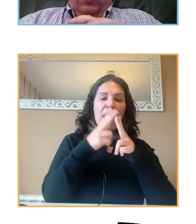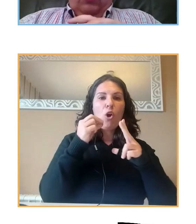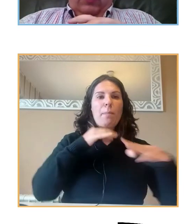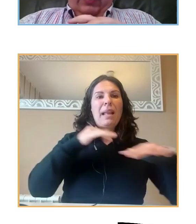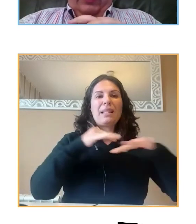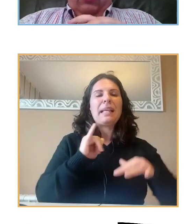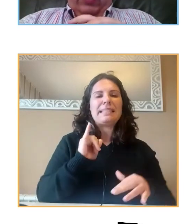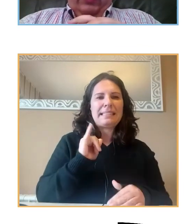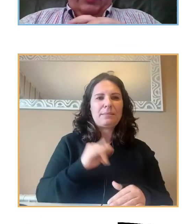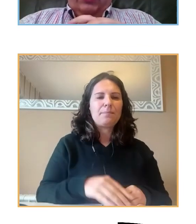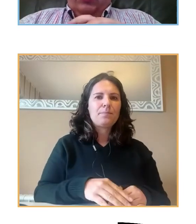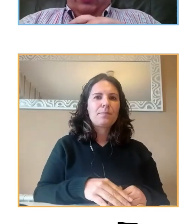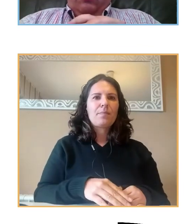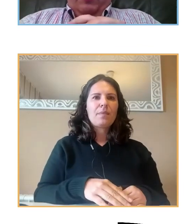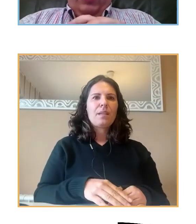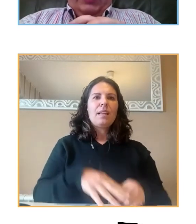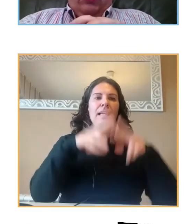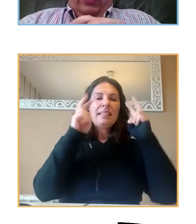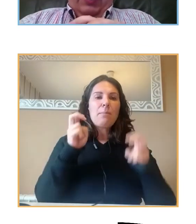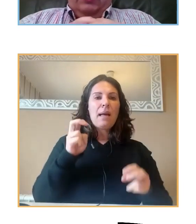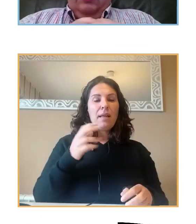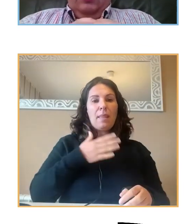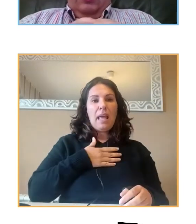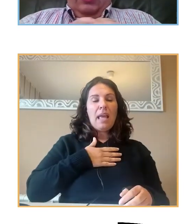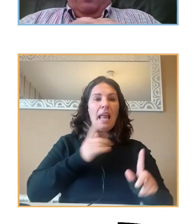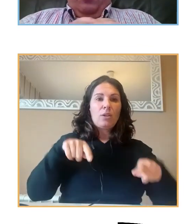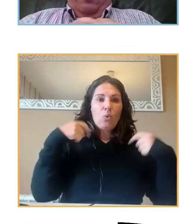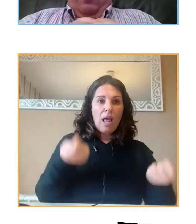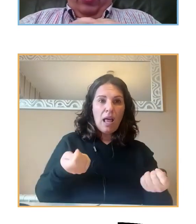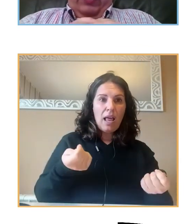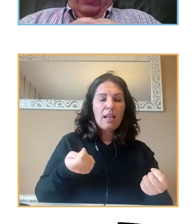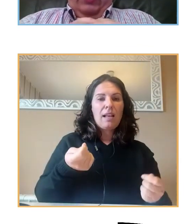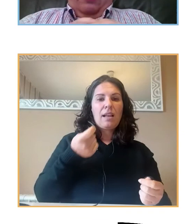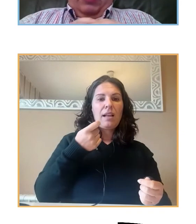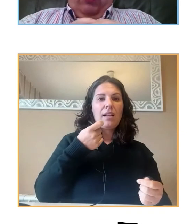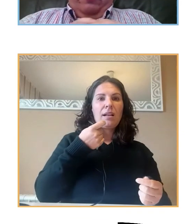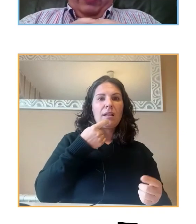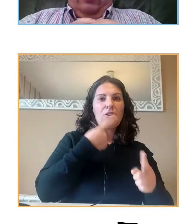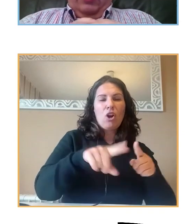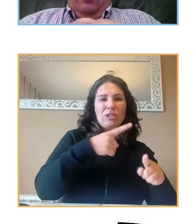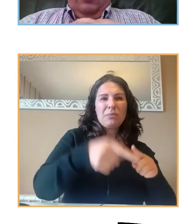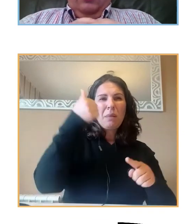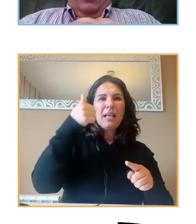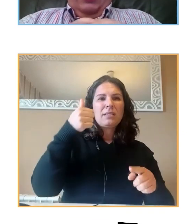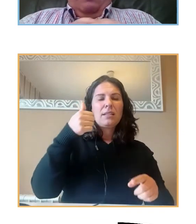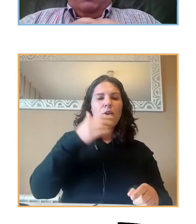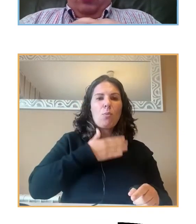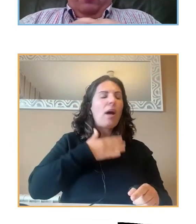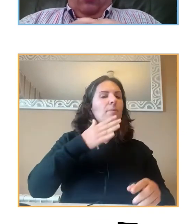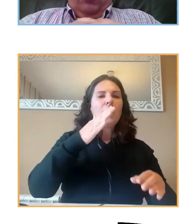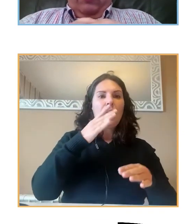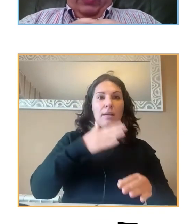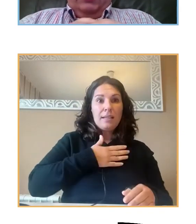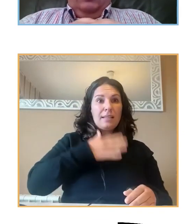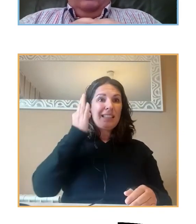En cuanto a la discordancia de ese exogénero, vemos que se asocia más a problemas emocionales, a mayor hiperactividad y a más